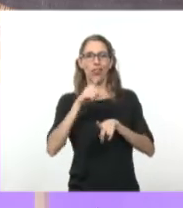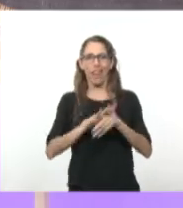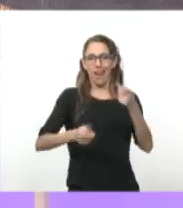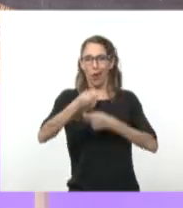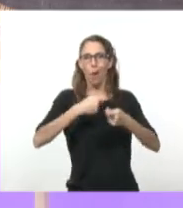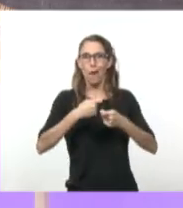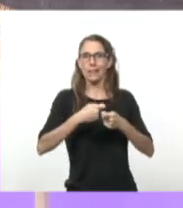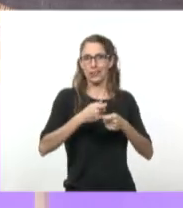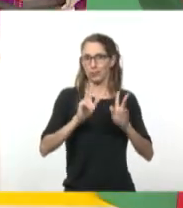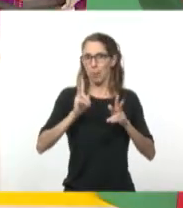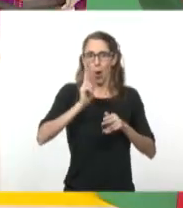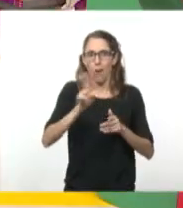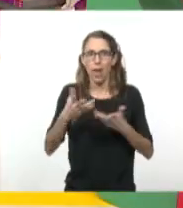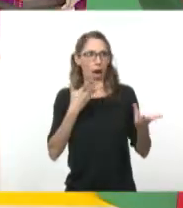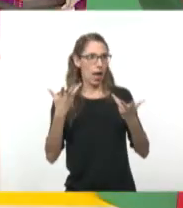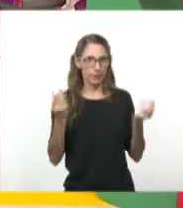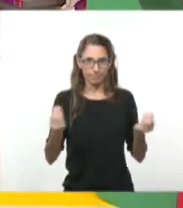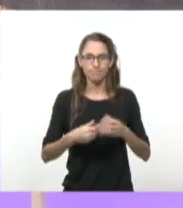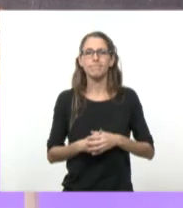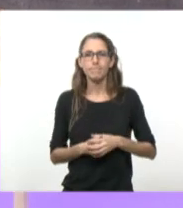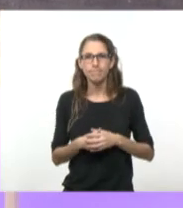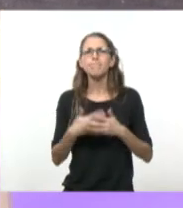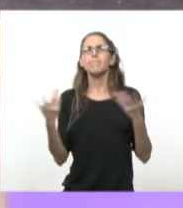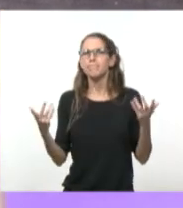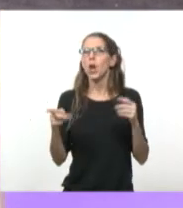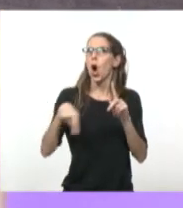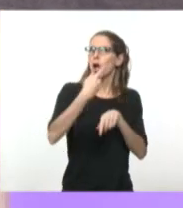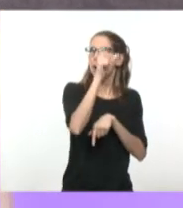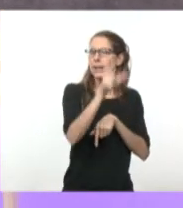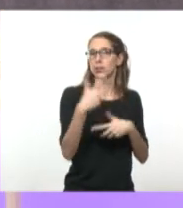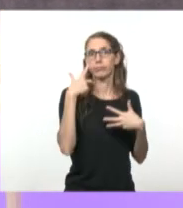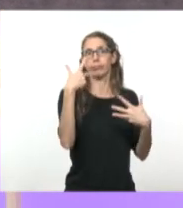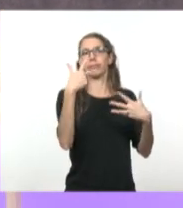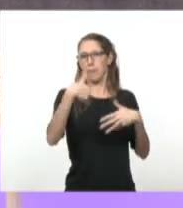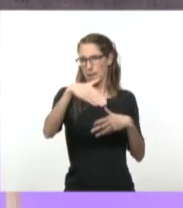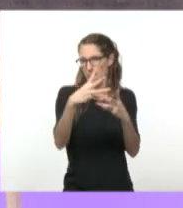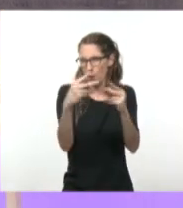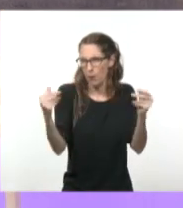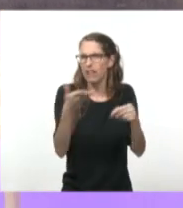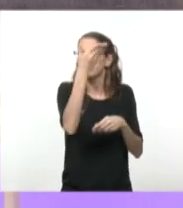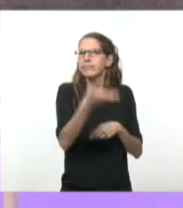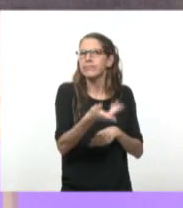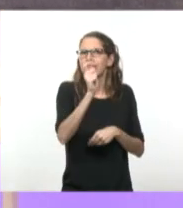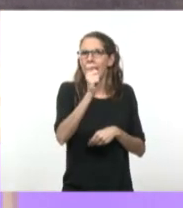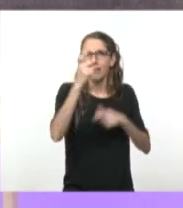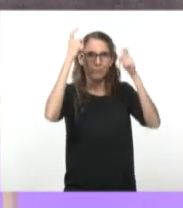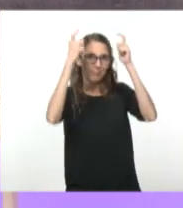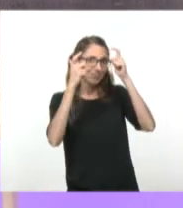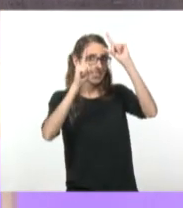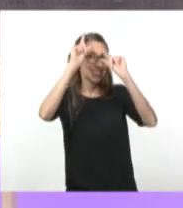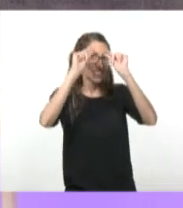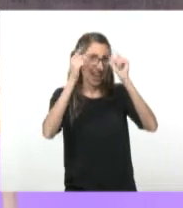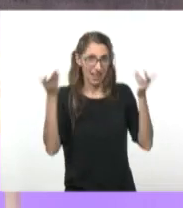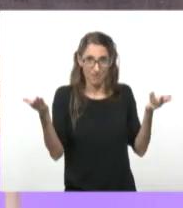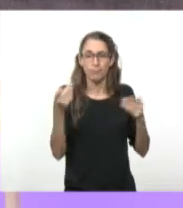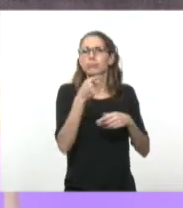Bien, la otra figura que nos queda, y ya para terminar, es la del Che, porque el Che a todo esto se vuelve algo así como una especie